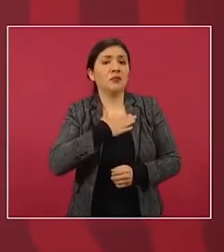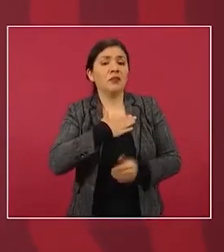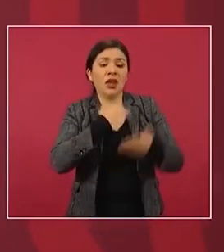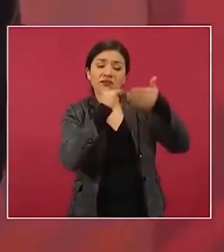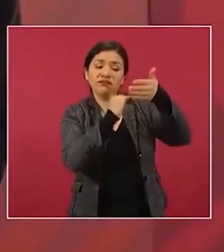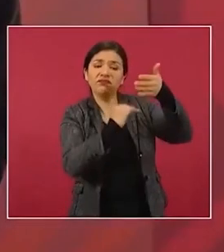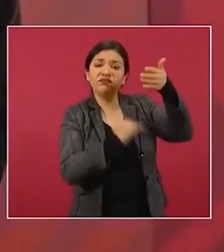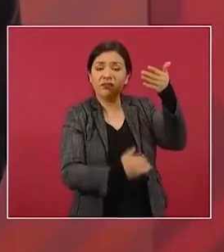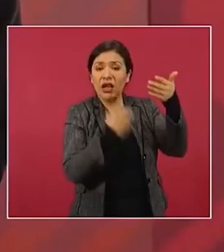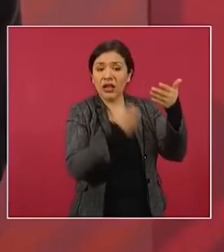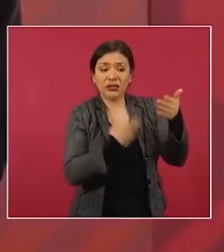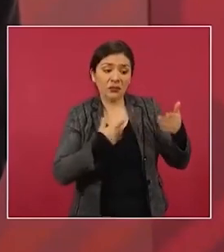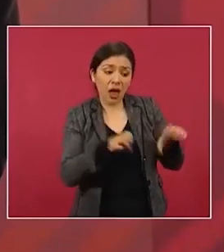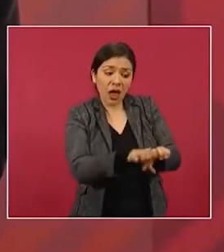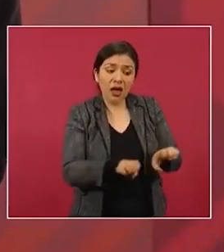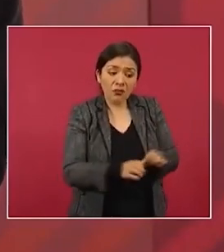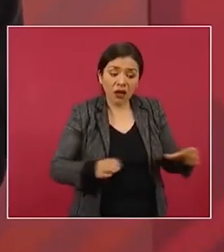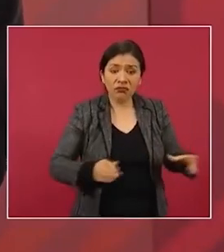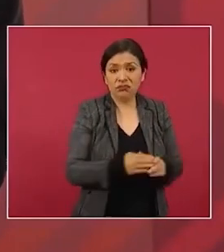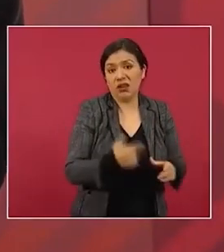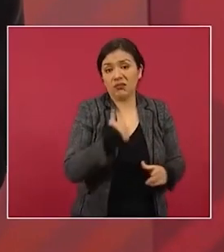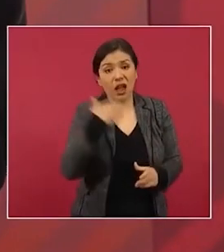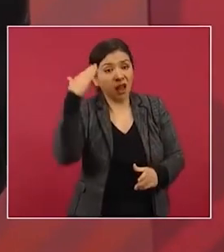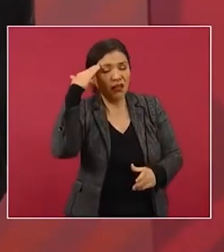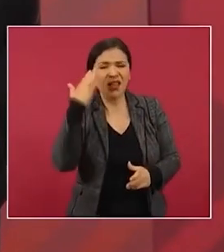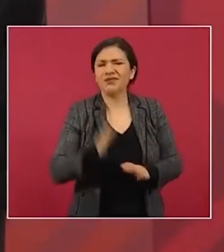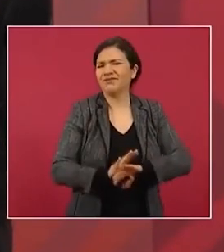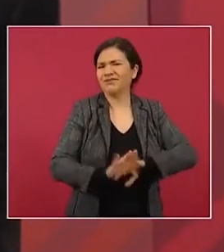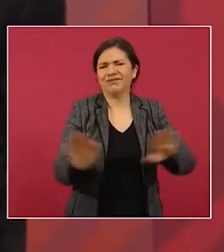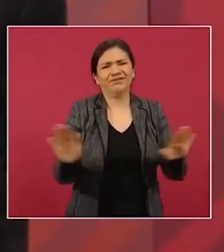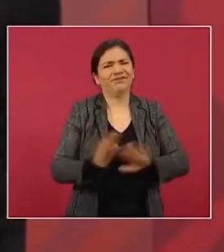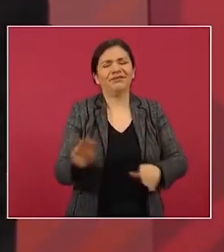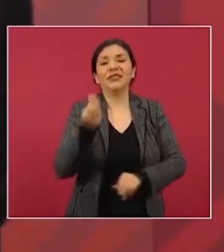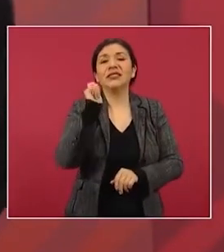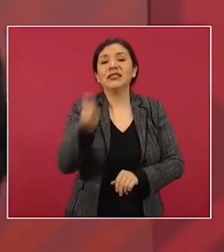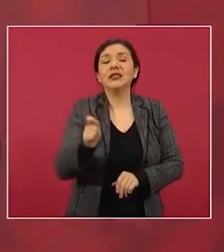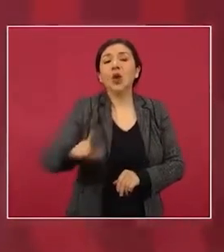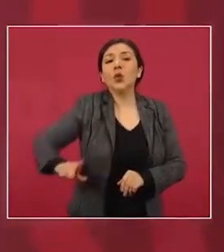Nada de que mi agenda,